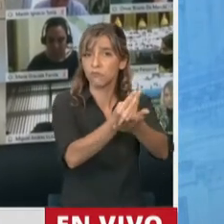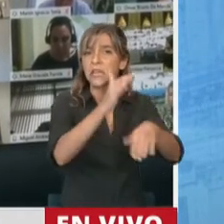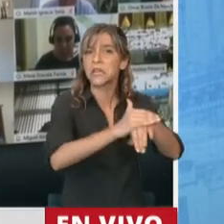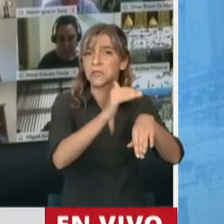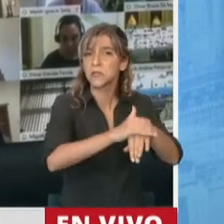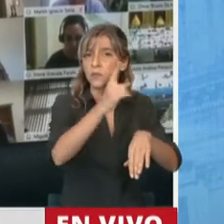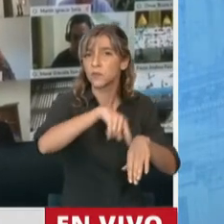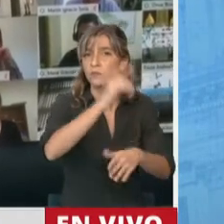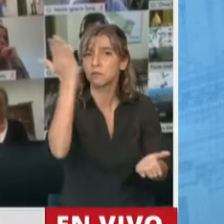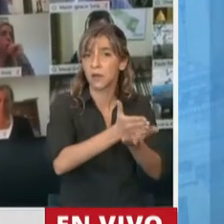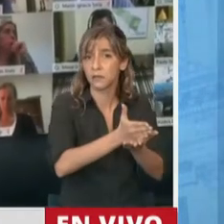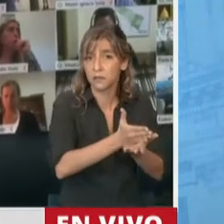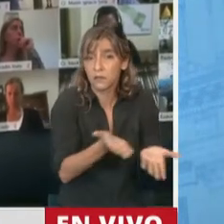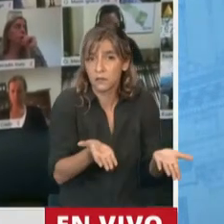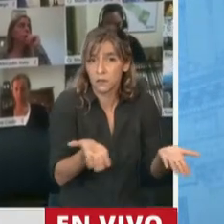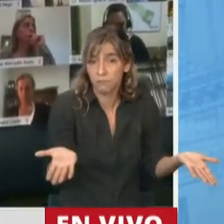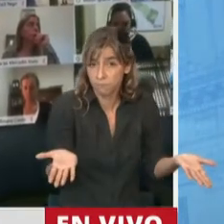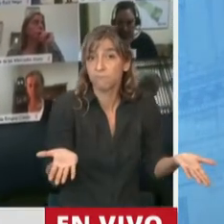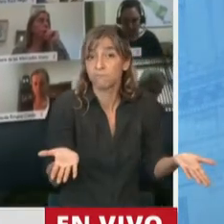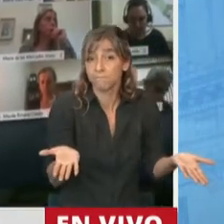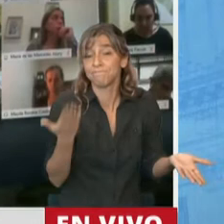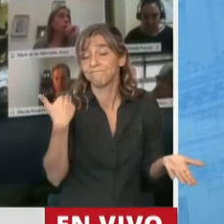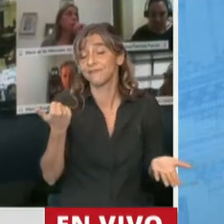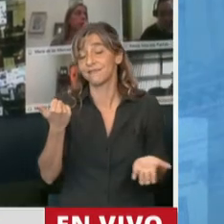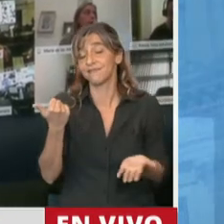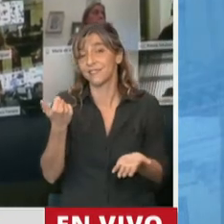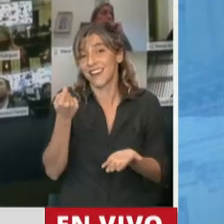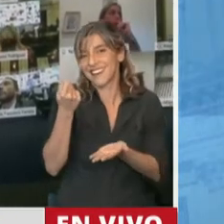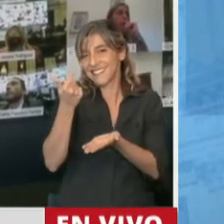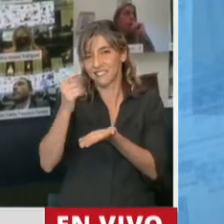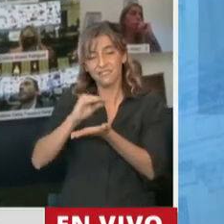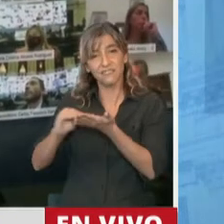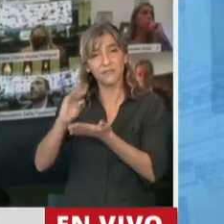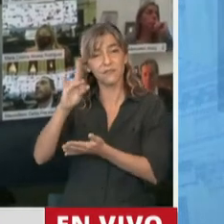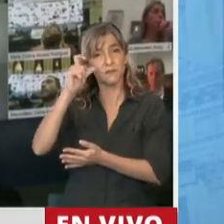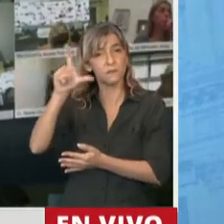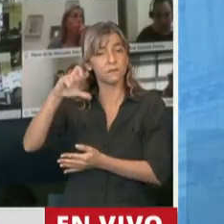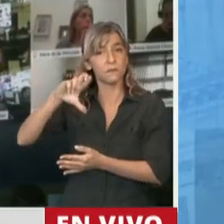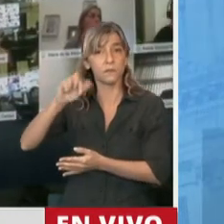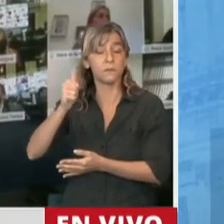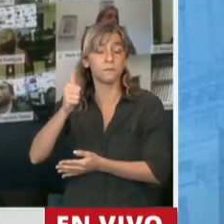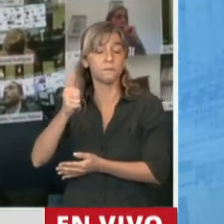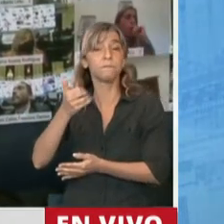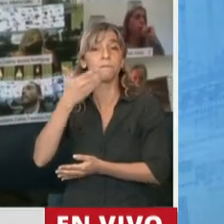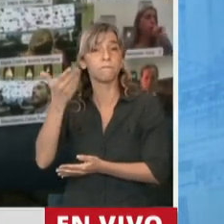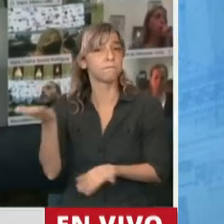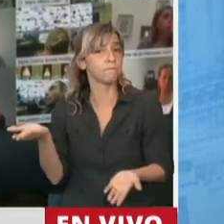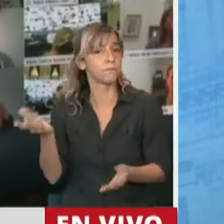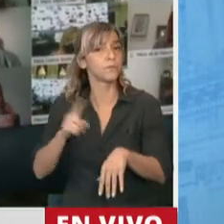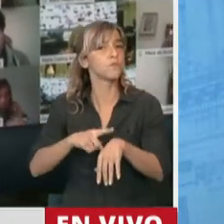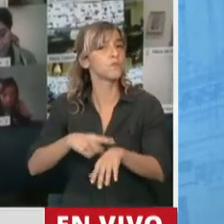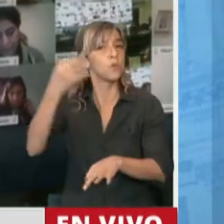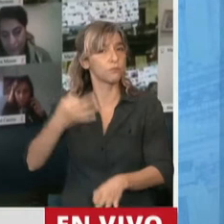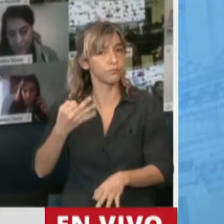lo mencionaba recién la diputada Romina del Pla, Eduardo Dualde era